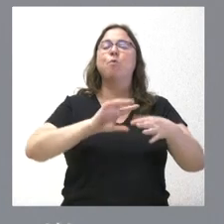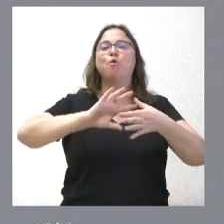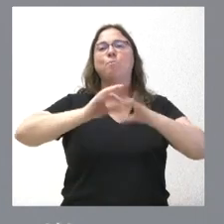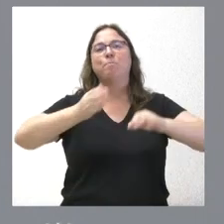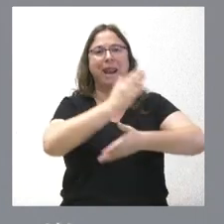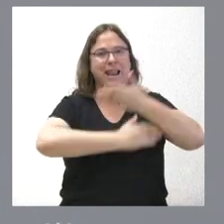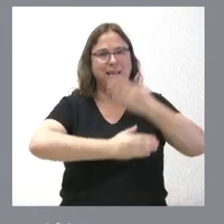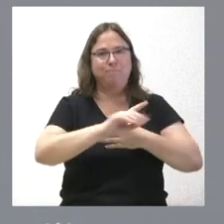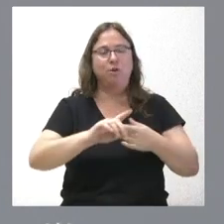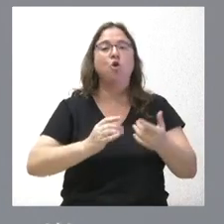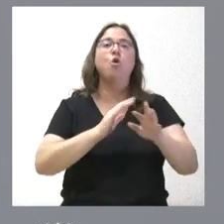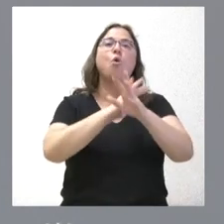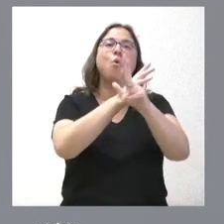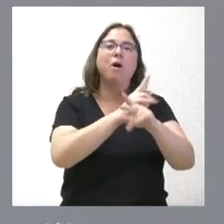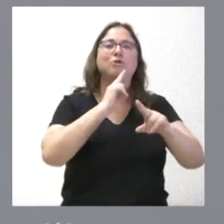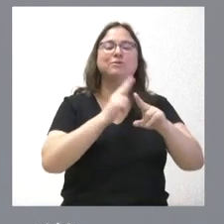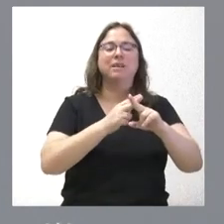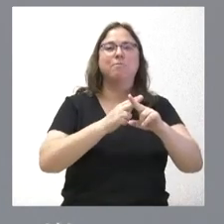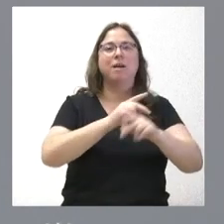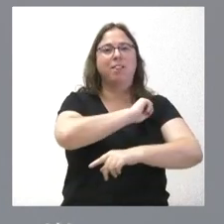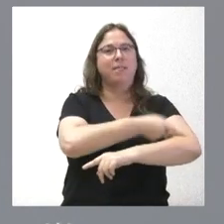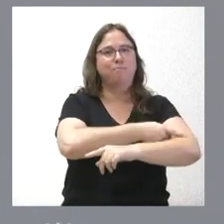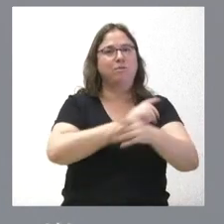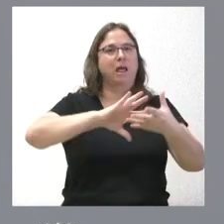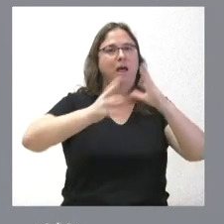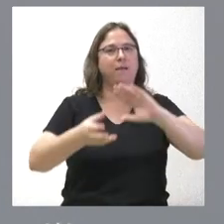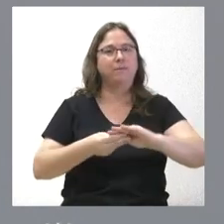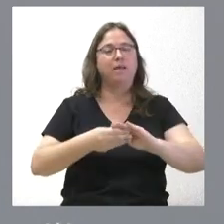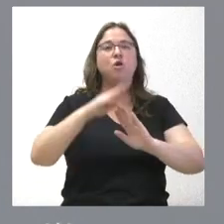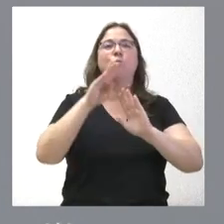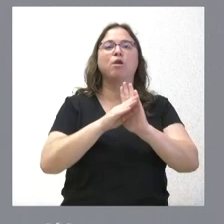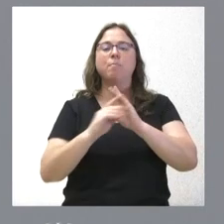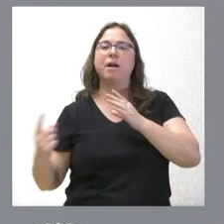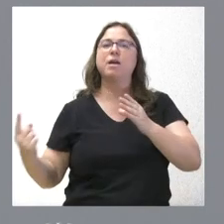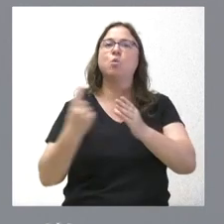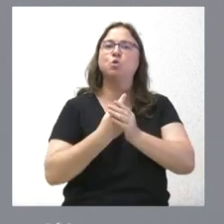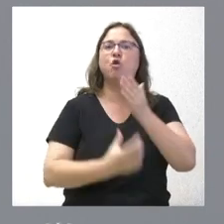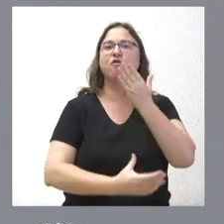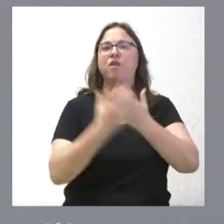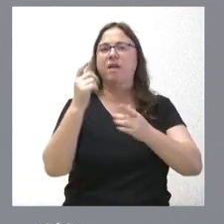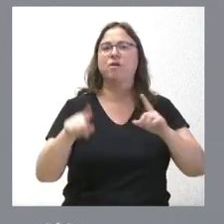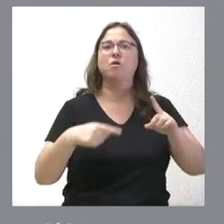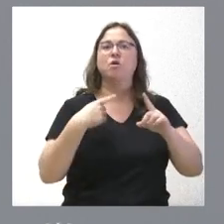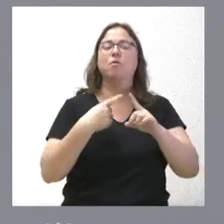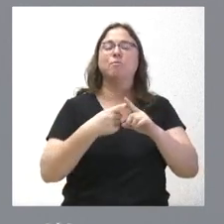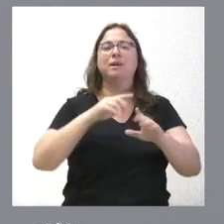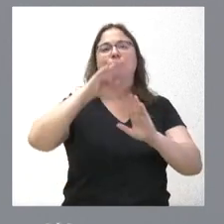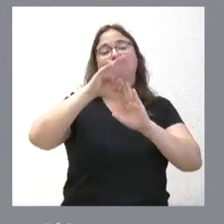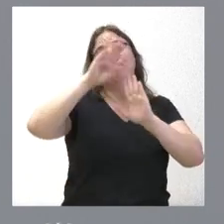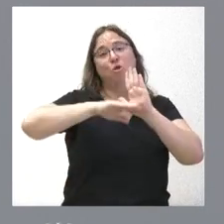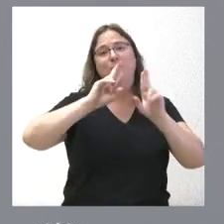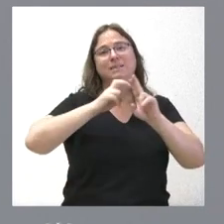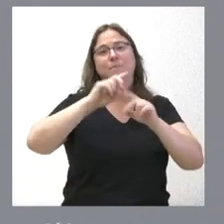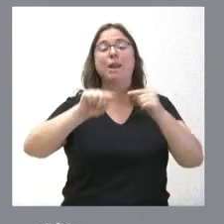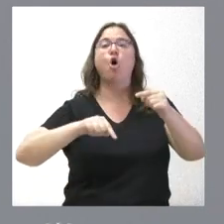juegos del deporte adaptado en Castilla y León, el programa de inclusión federativa y el programa al otro lado. Todo ello con el